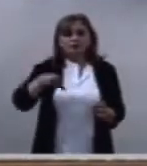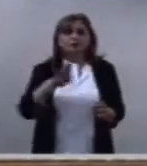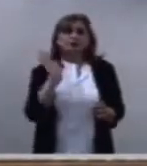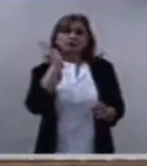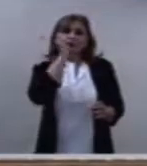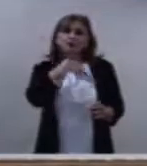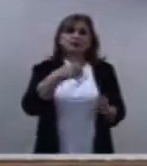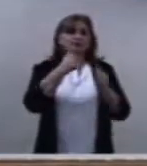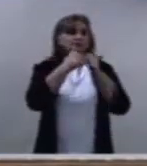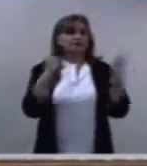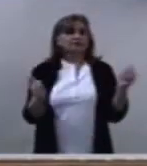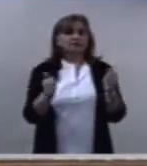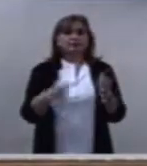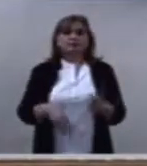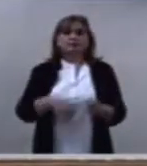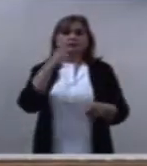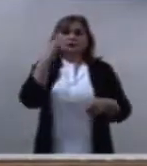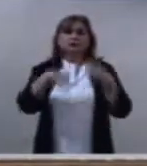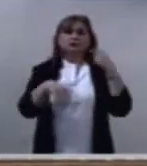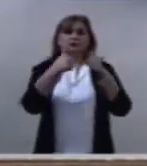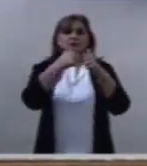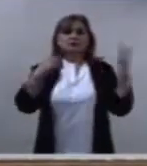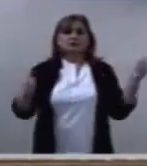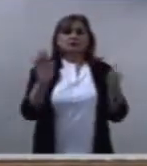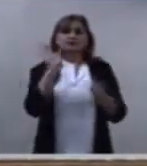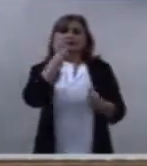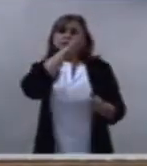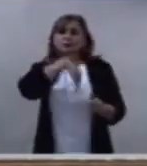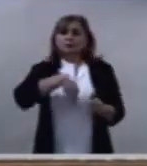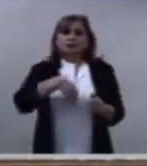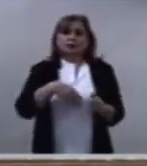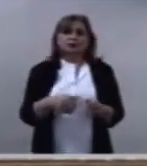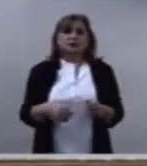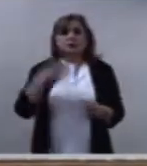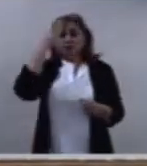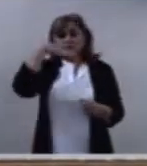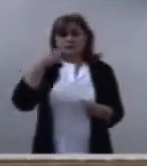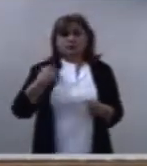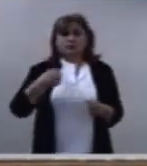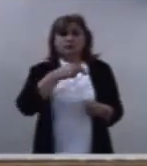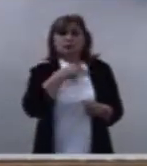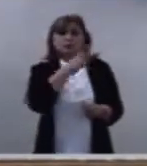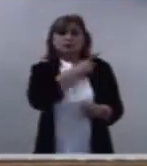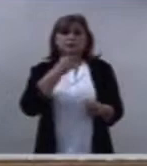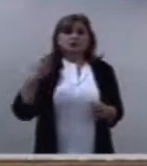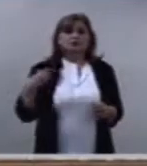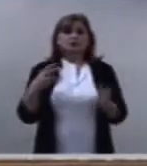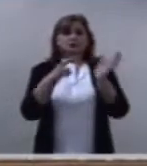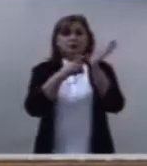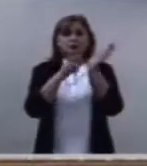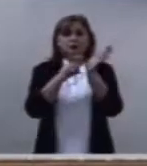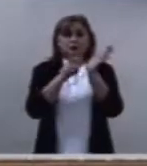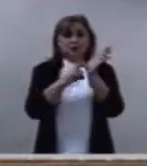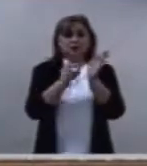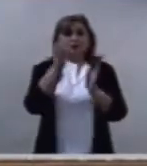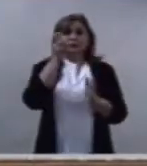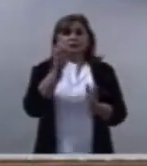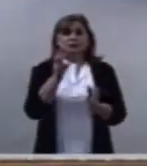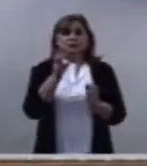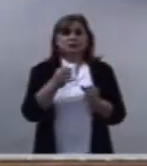y la sociedad puede caminar bien hay que corregir también a nuestros